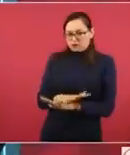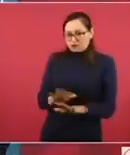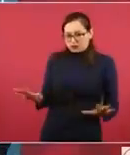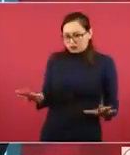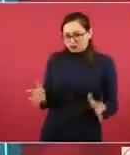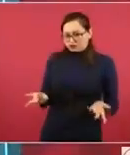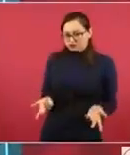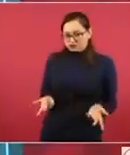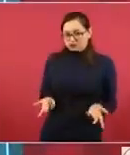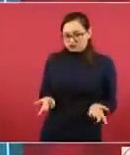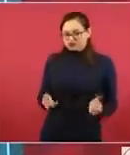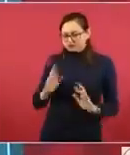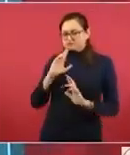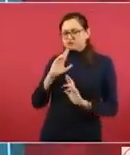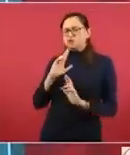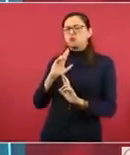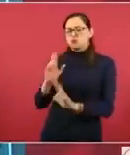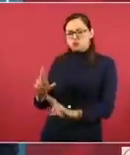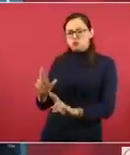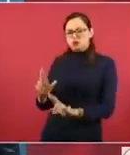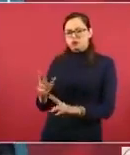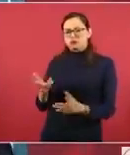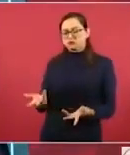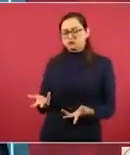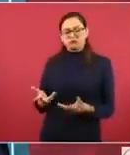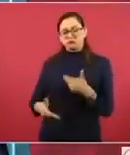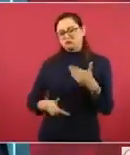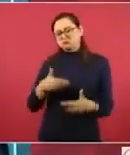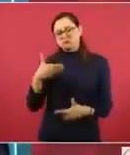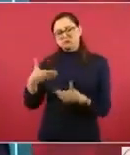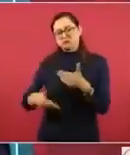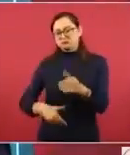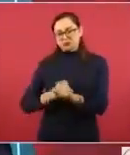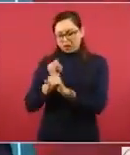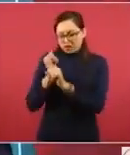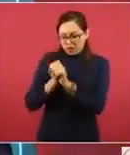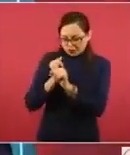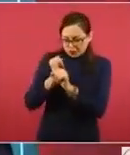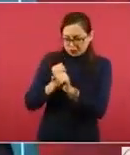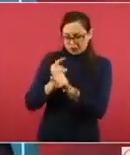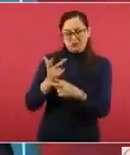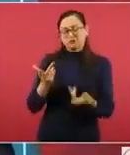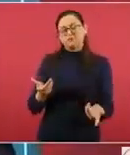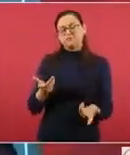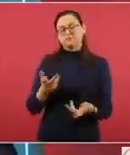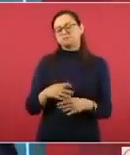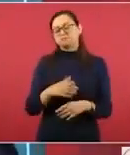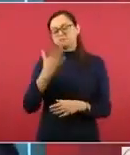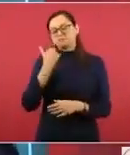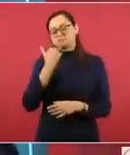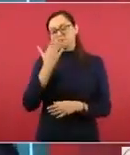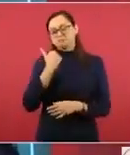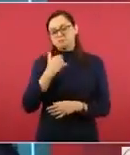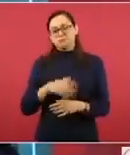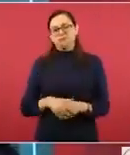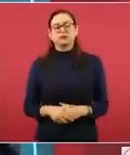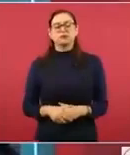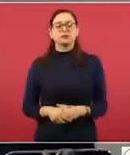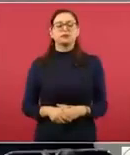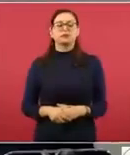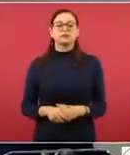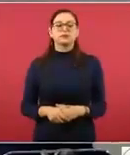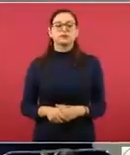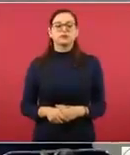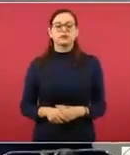se realizara la investigación que se les estaba solicitando en este